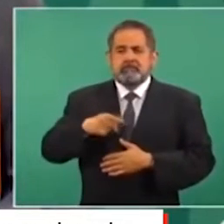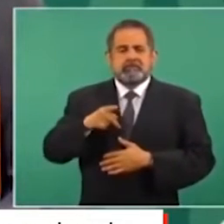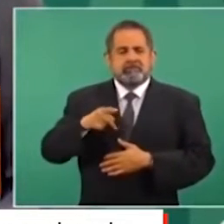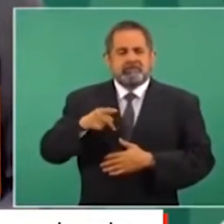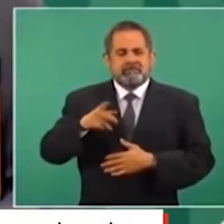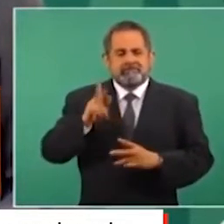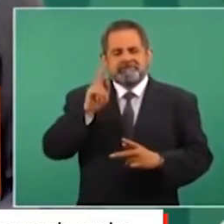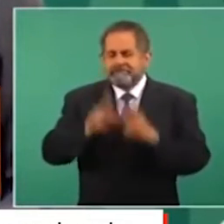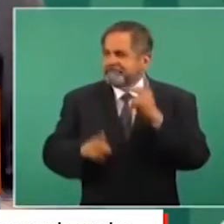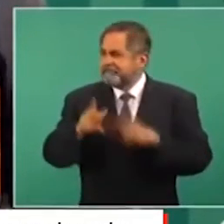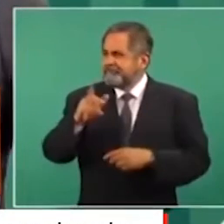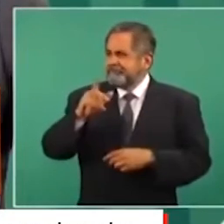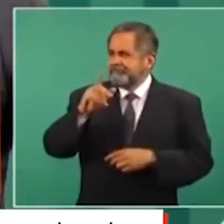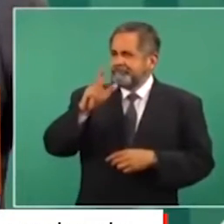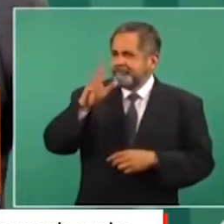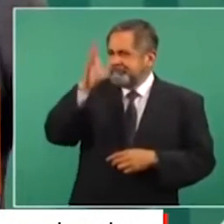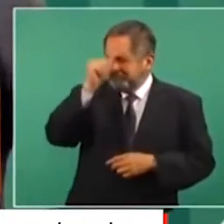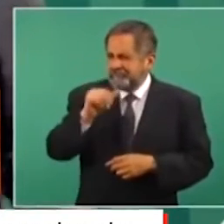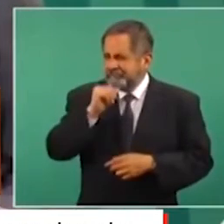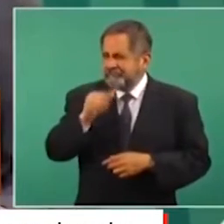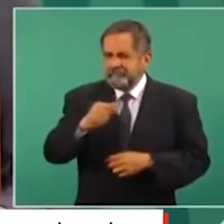acuerdo. Sí, también.